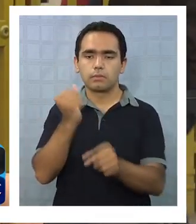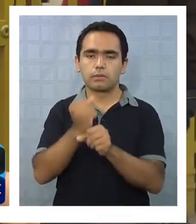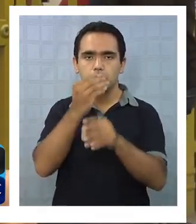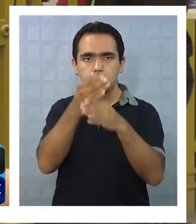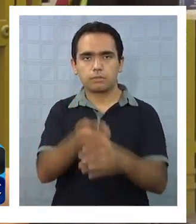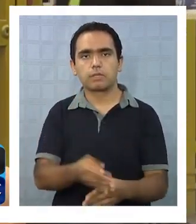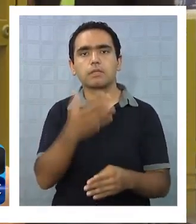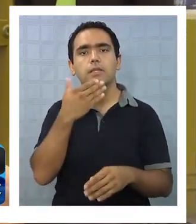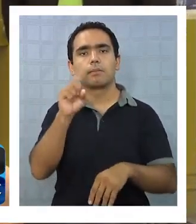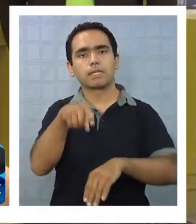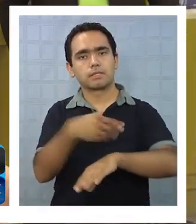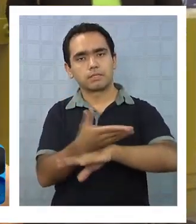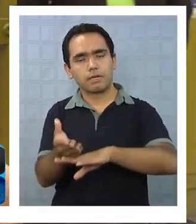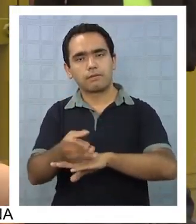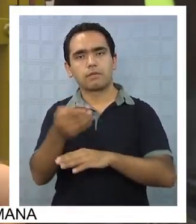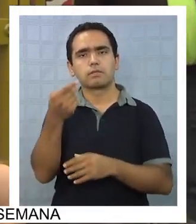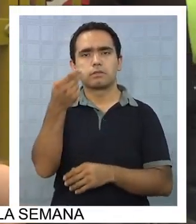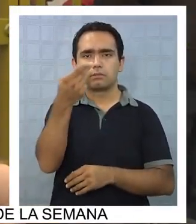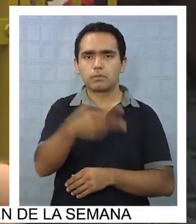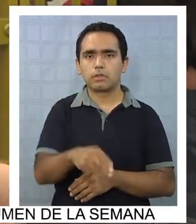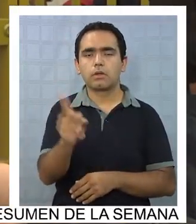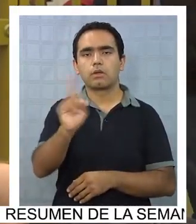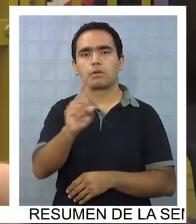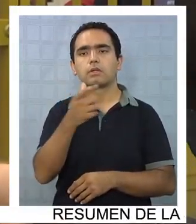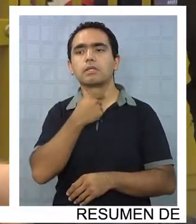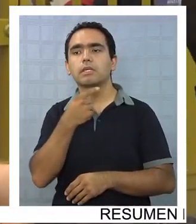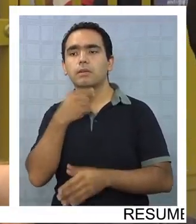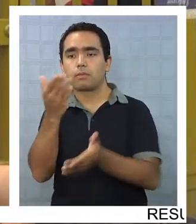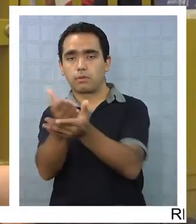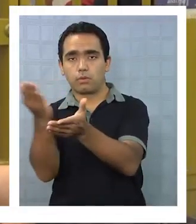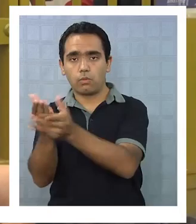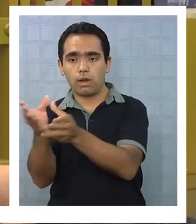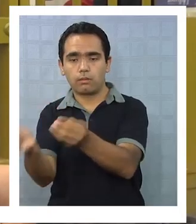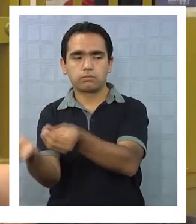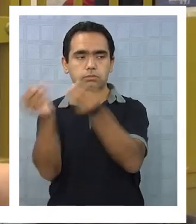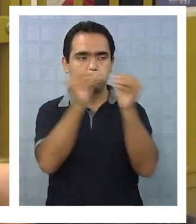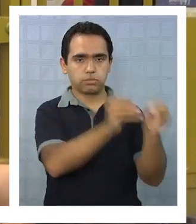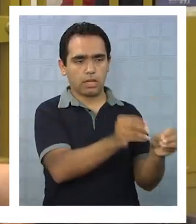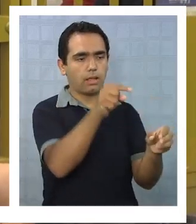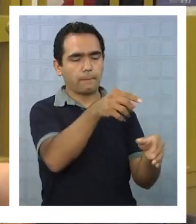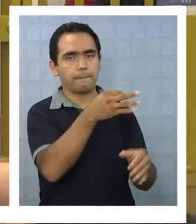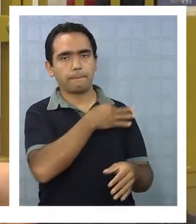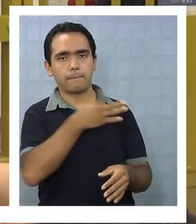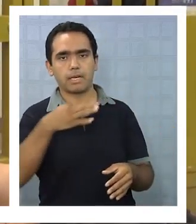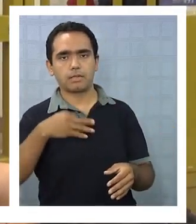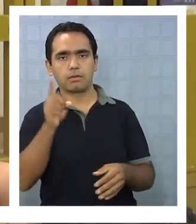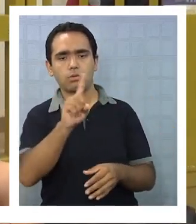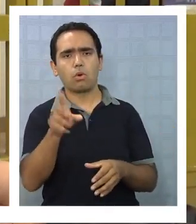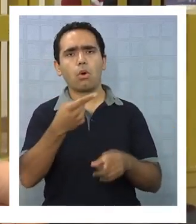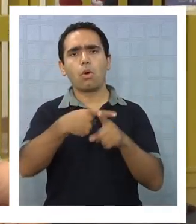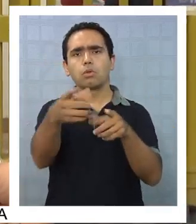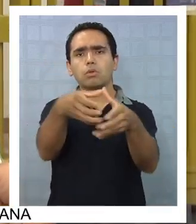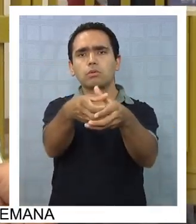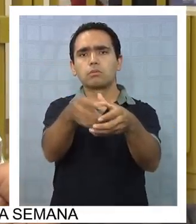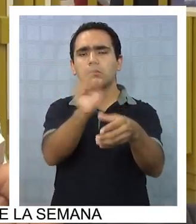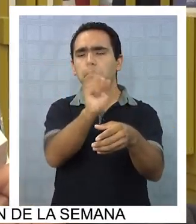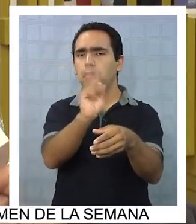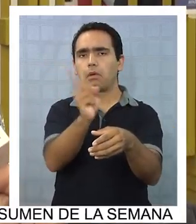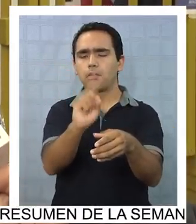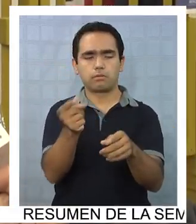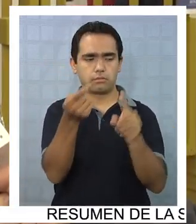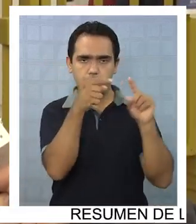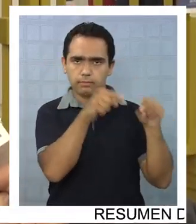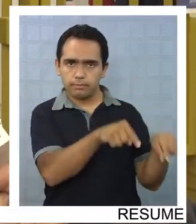los servicios locales. Queremos que se traspasen los colegios al Ministerio, no a los servicios locales. No queremos esa figura que